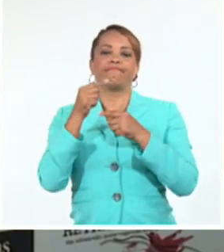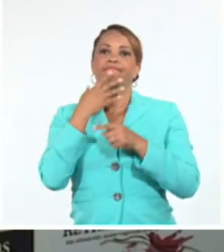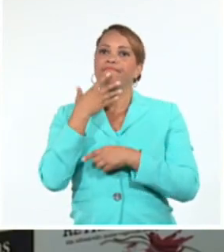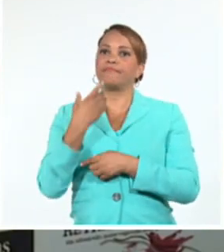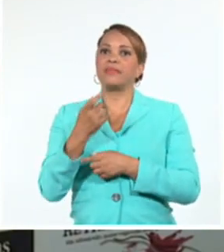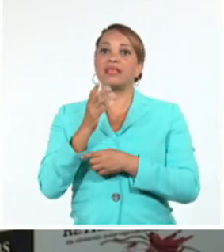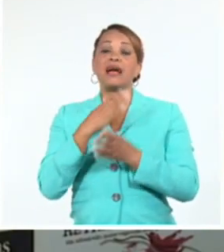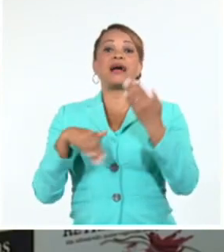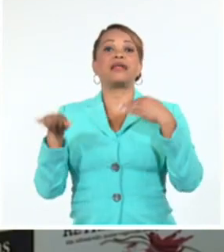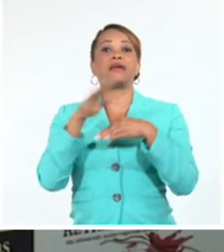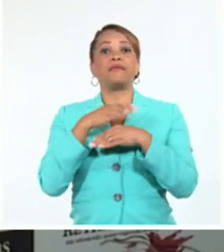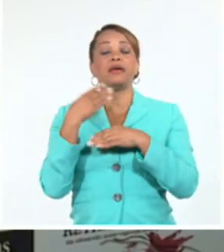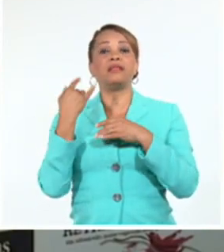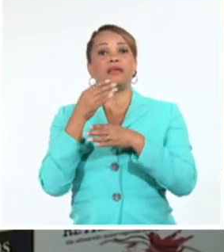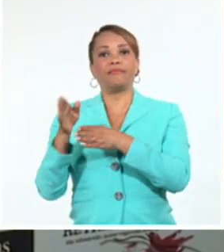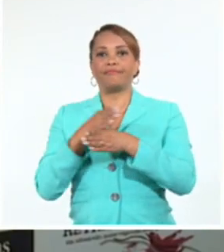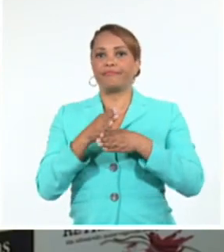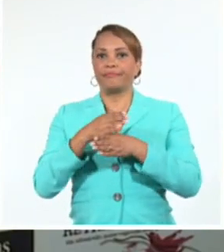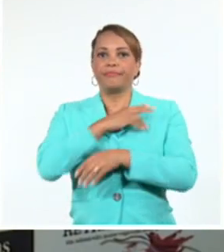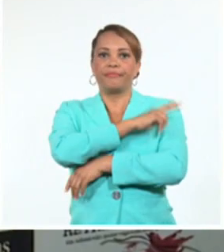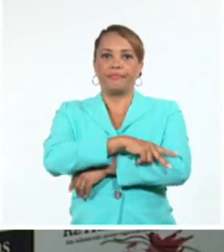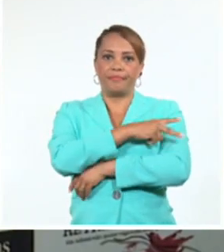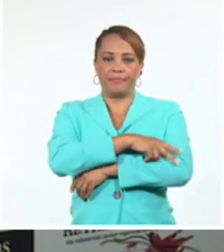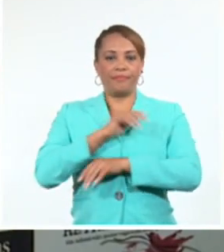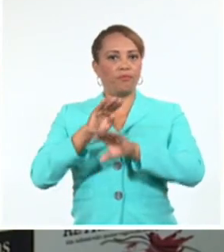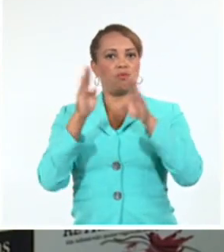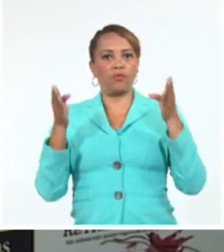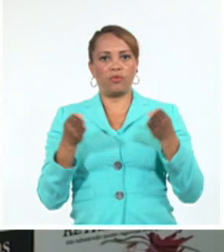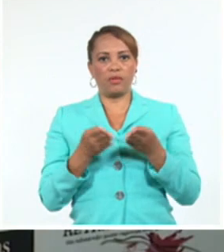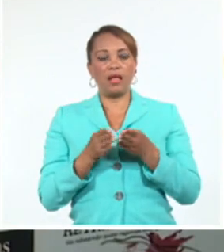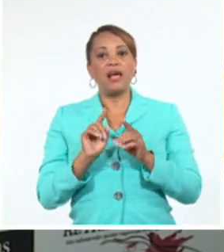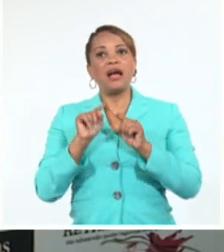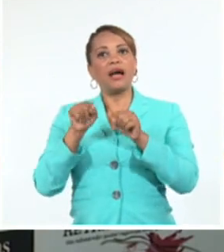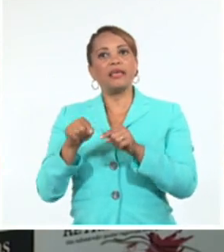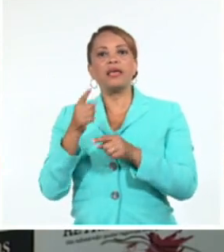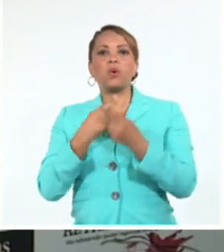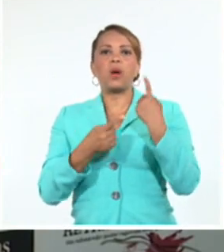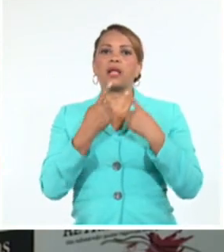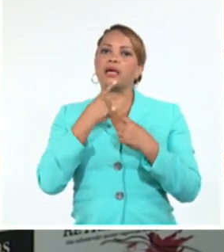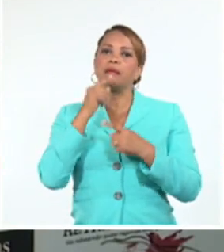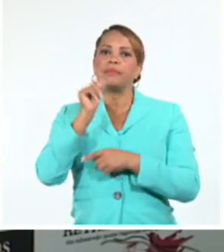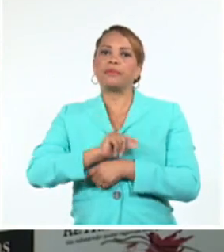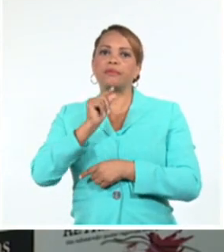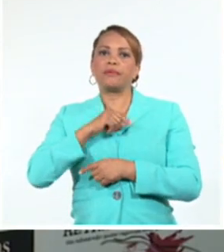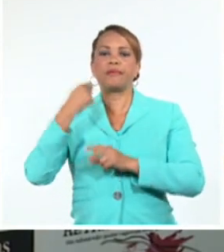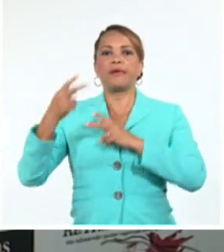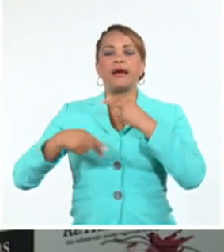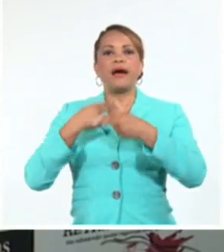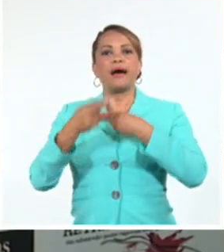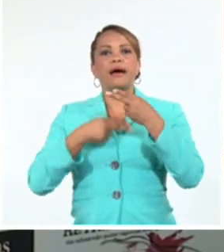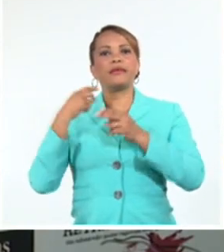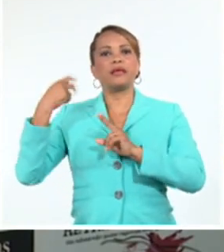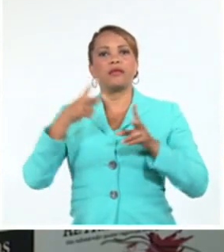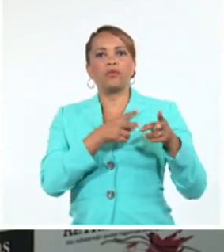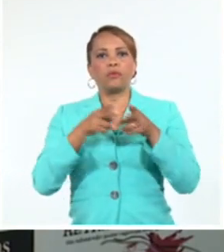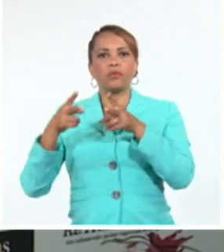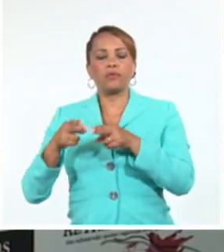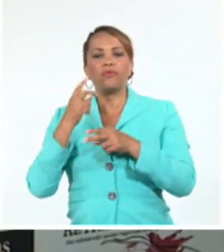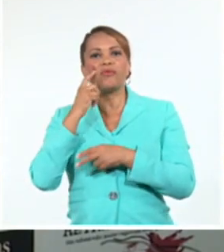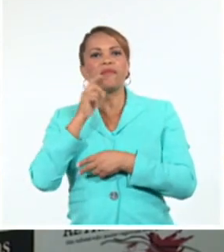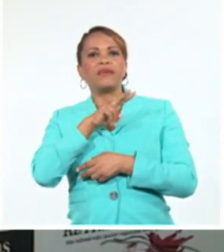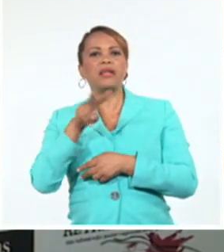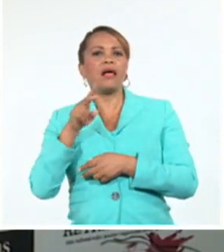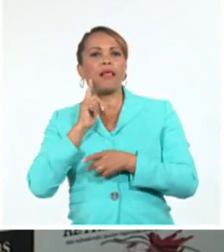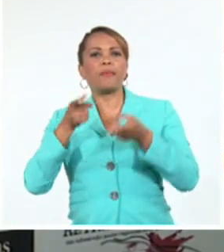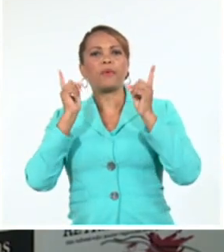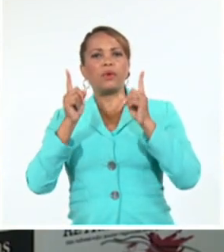nivel regional y a nivel mundial. Es un lugar en el que cualquiera que hace un documental y que tiene una mirada política sobre la región